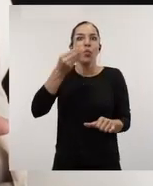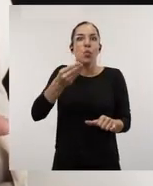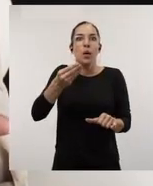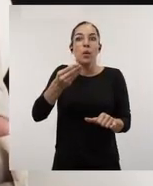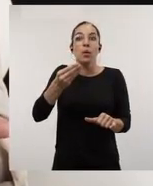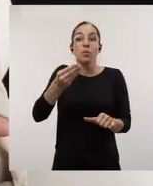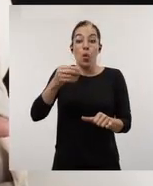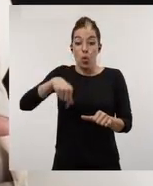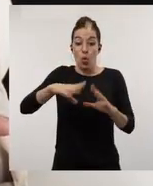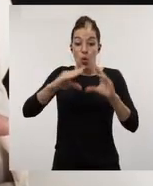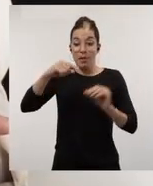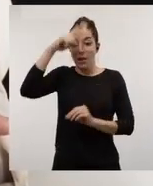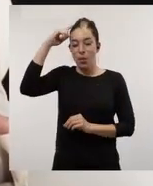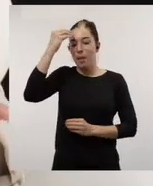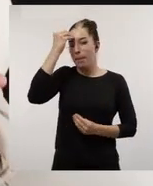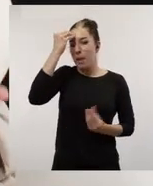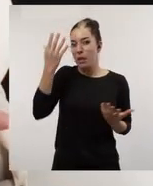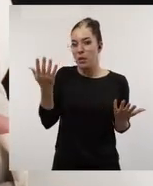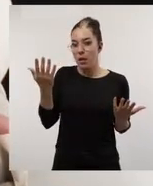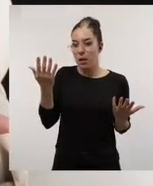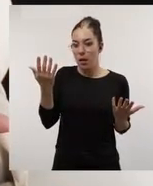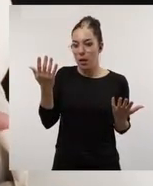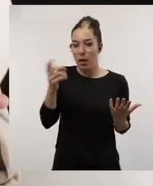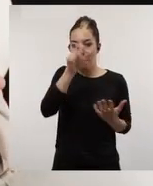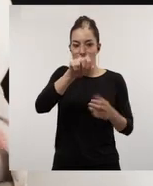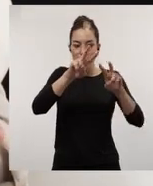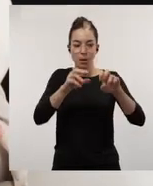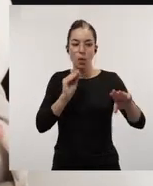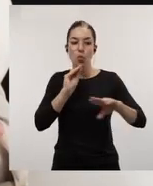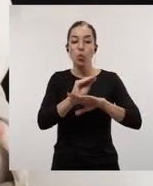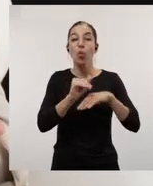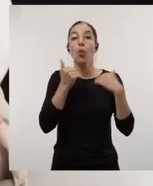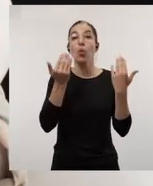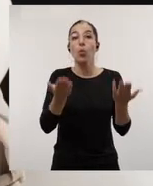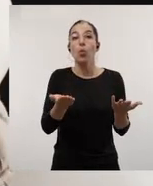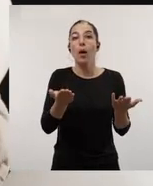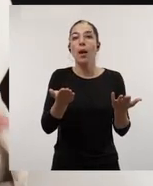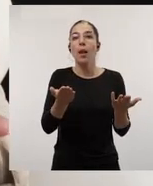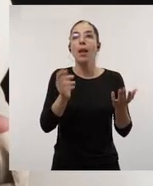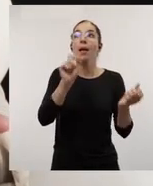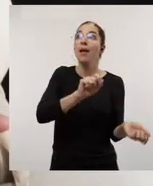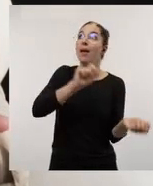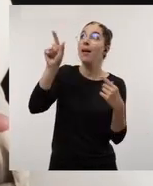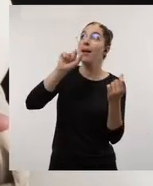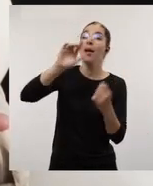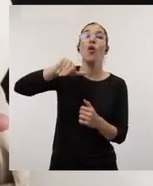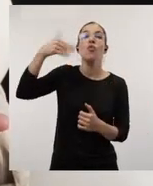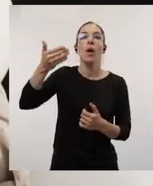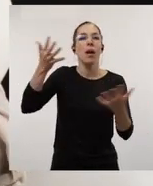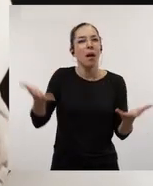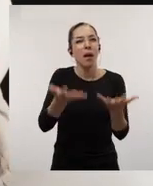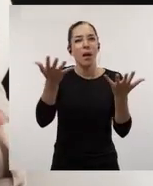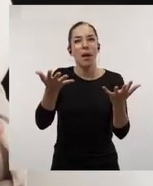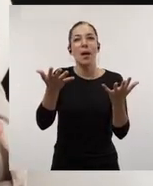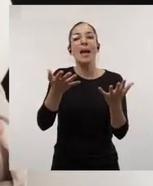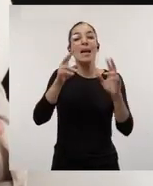manera que entiende la Rey Juan Carlos de invertir en nuestros investigadores es potenciar su internacionalización,